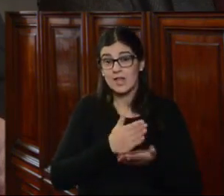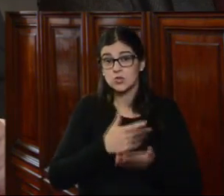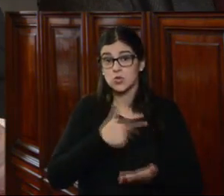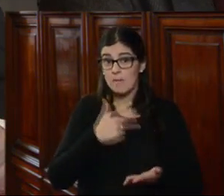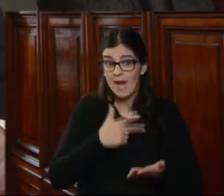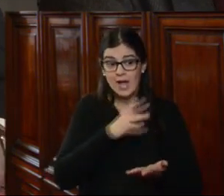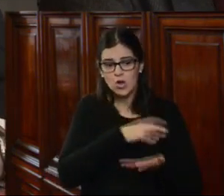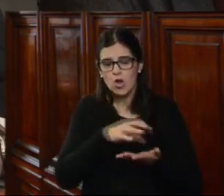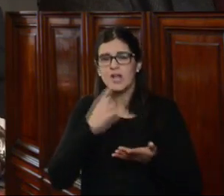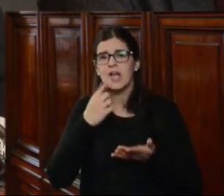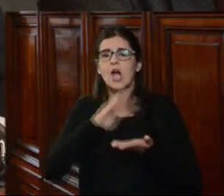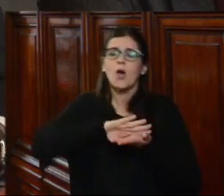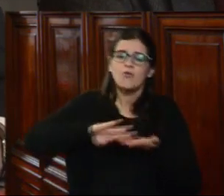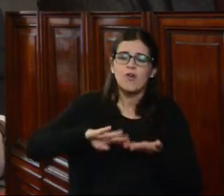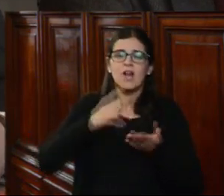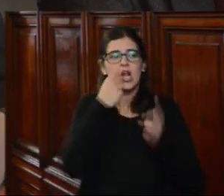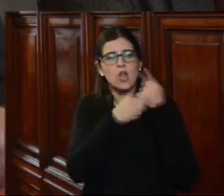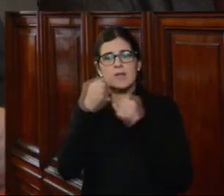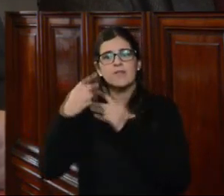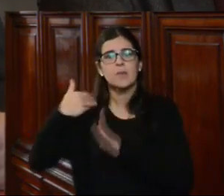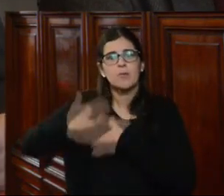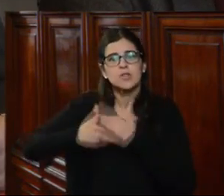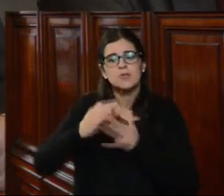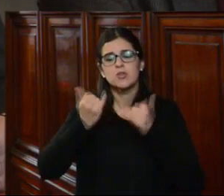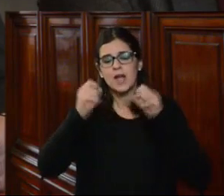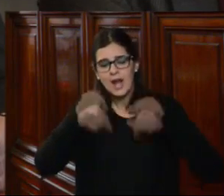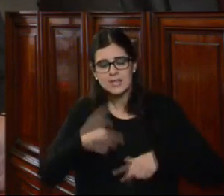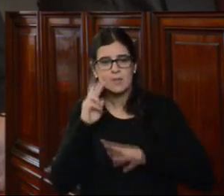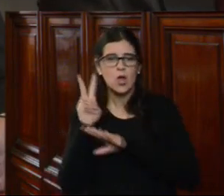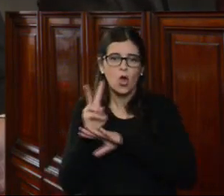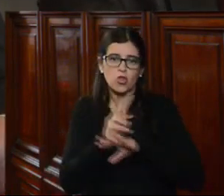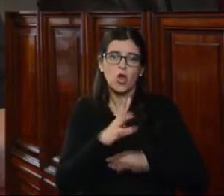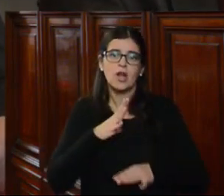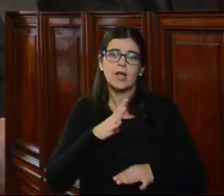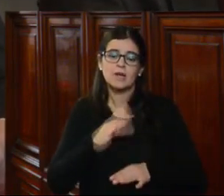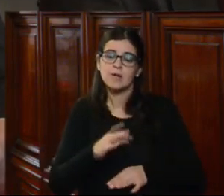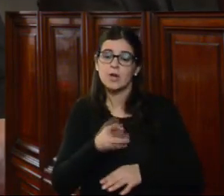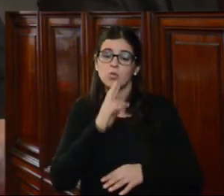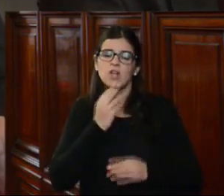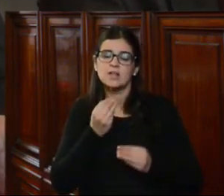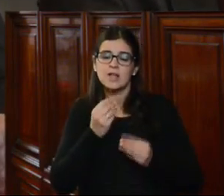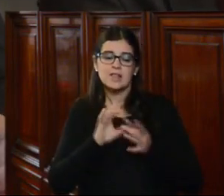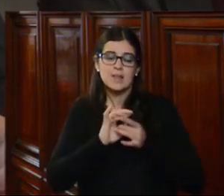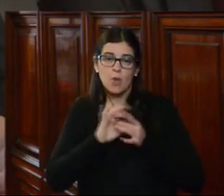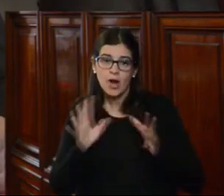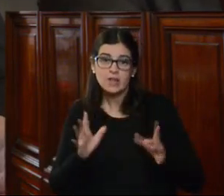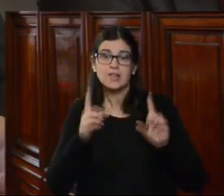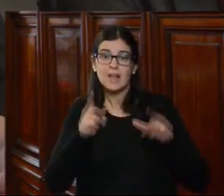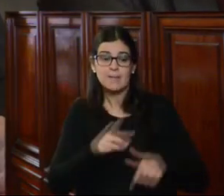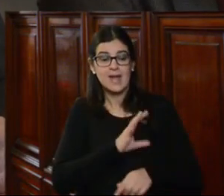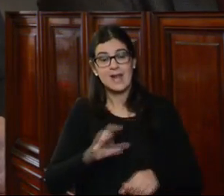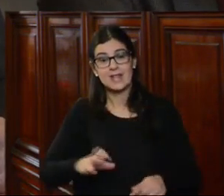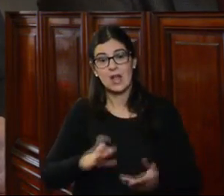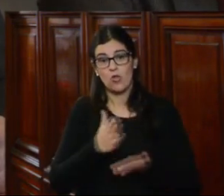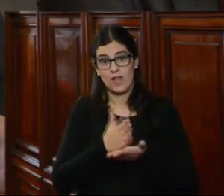fuera del escrutinio de los diferentes procedimientos clásicos de control que resultan de la institucionalidad democrática y el Estado de